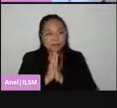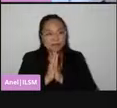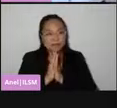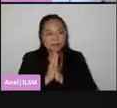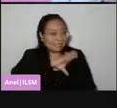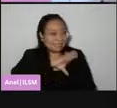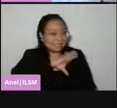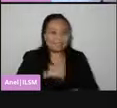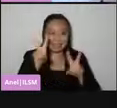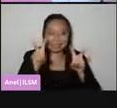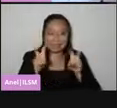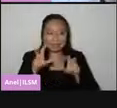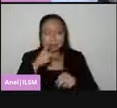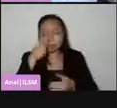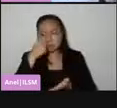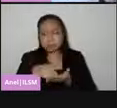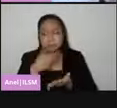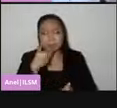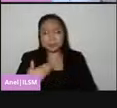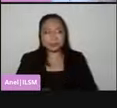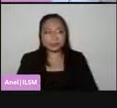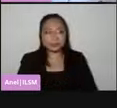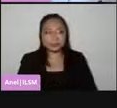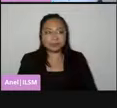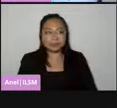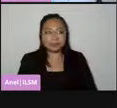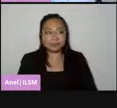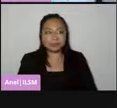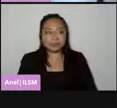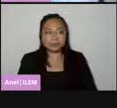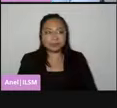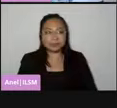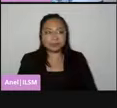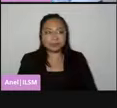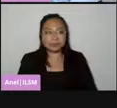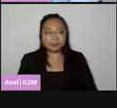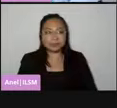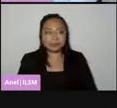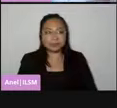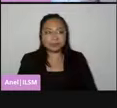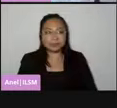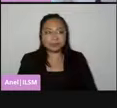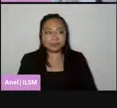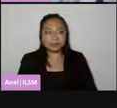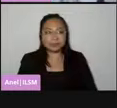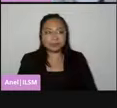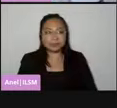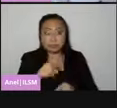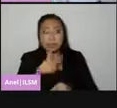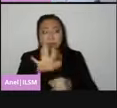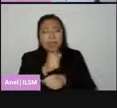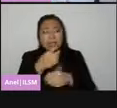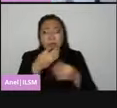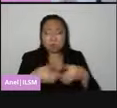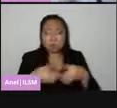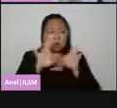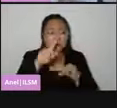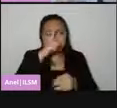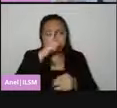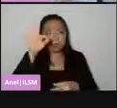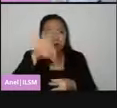que vamos bien, Norma. Ahora, les voy a hablar sobre la importancia de votar. Ya hablé y fui muy enfática